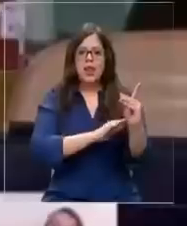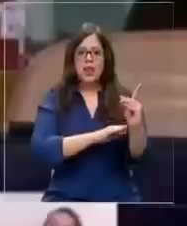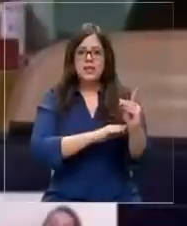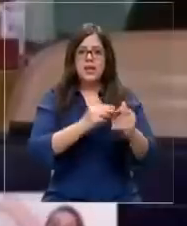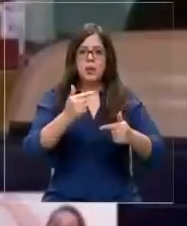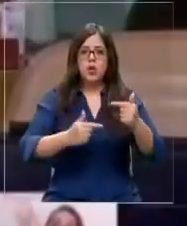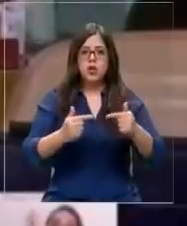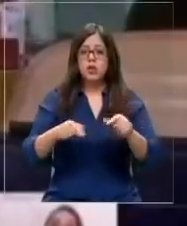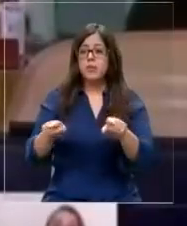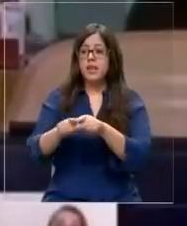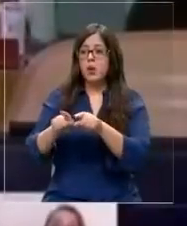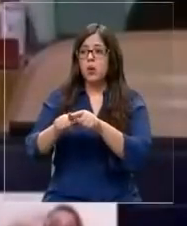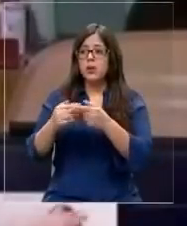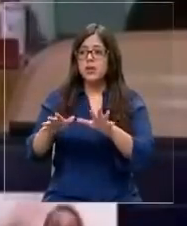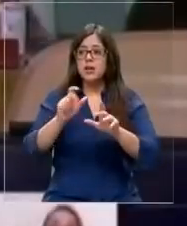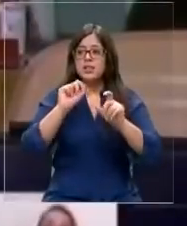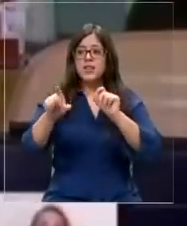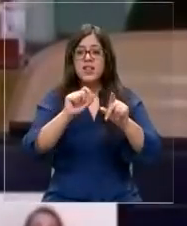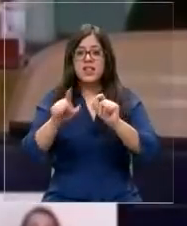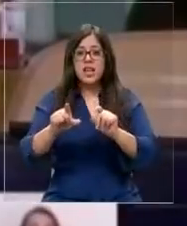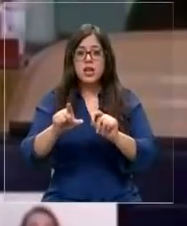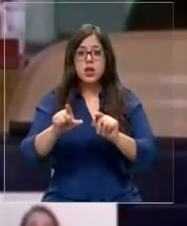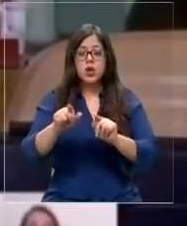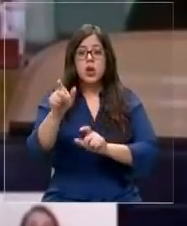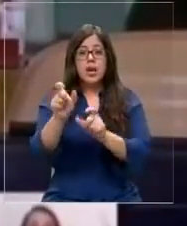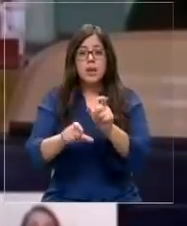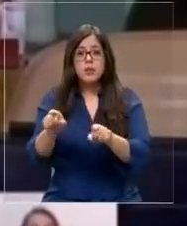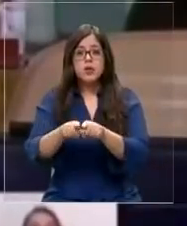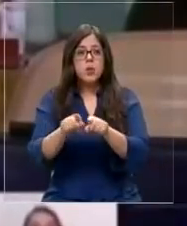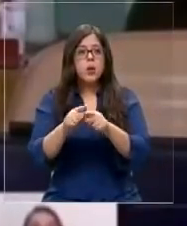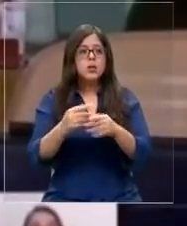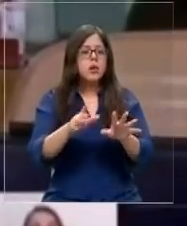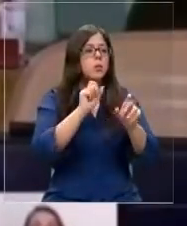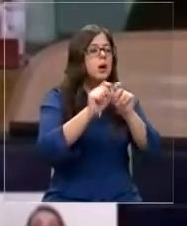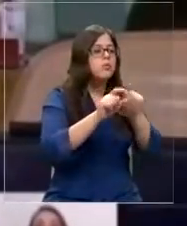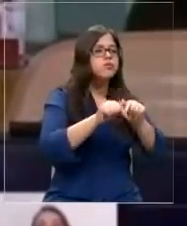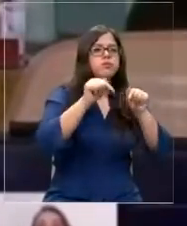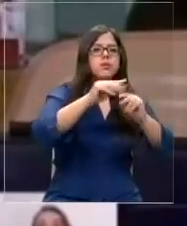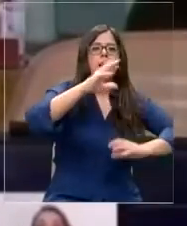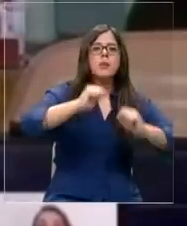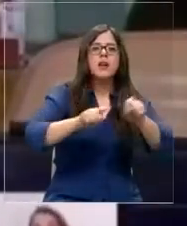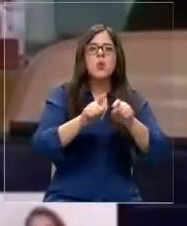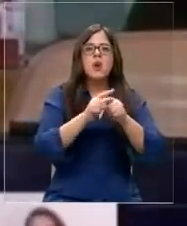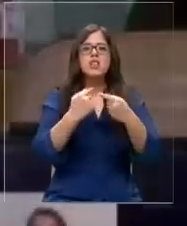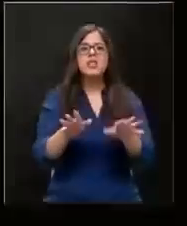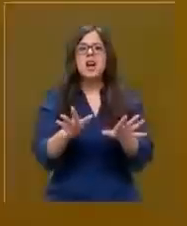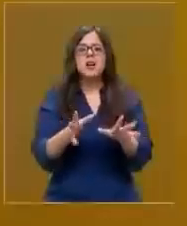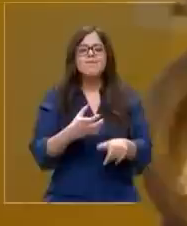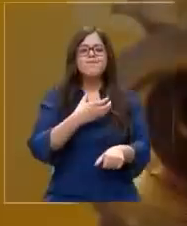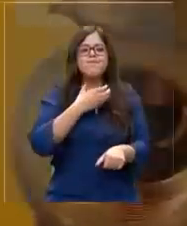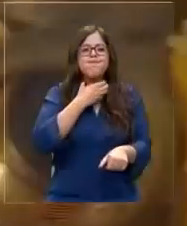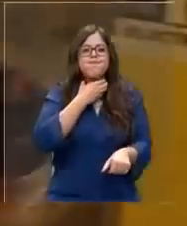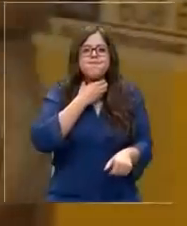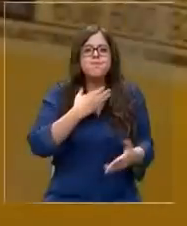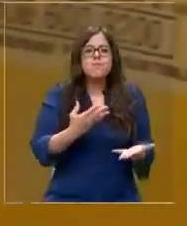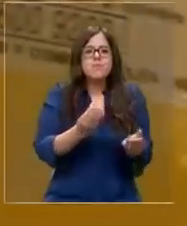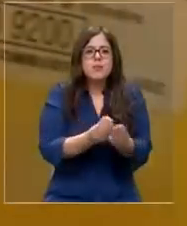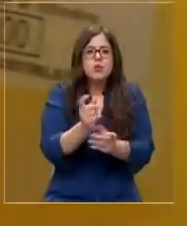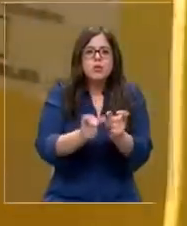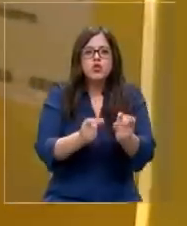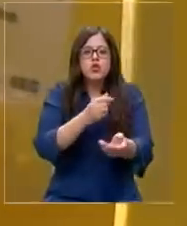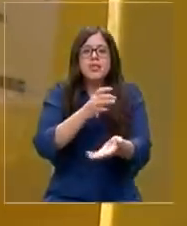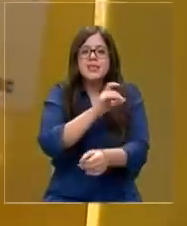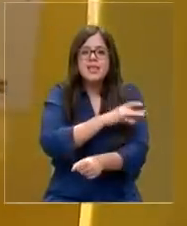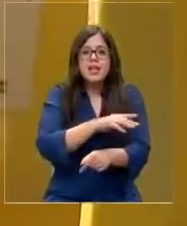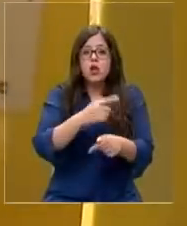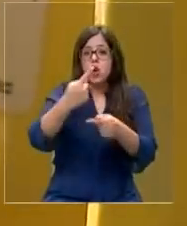Al igual que los esclavos defendiendo el amo, algunos defienden la usura de estas transnacionales que tienen hasta el cuello millones de chilenas y chilenos. Otro de los proyectos